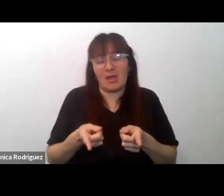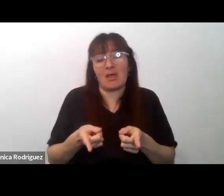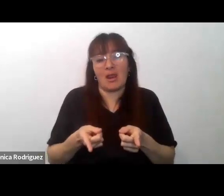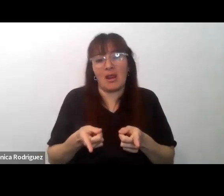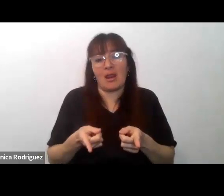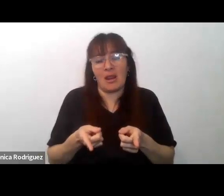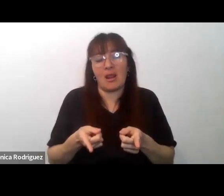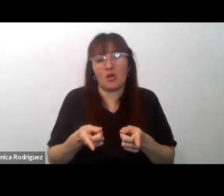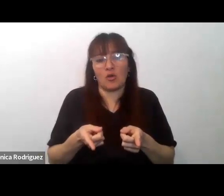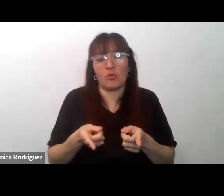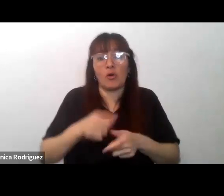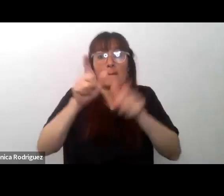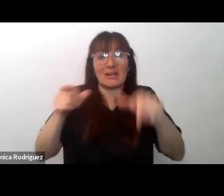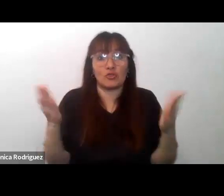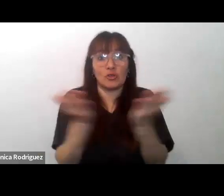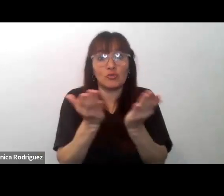el abandono escolar